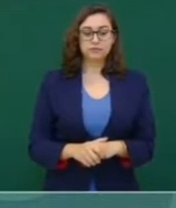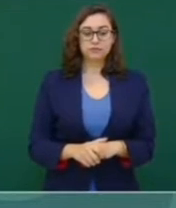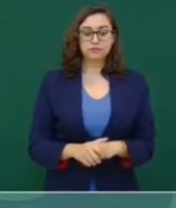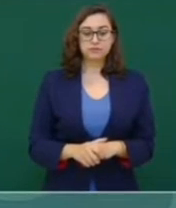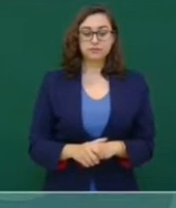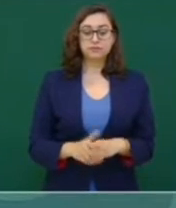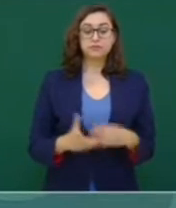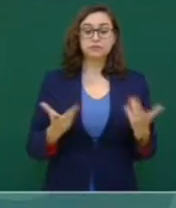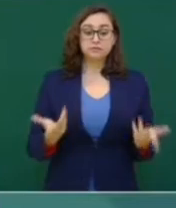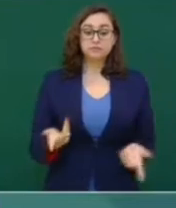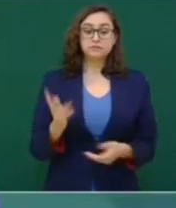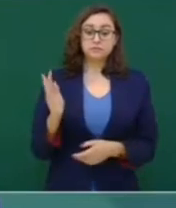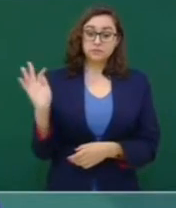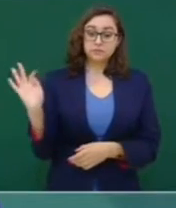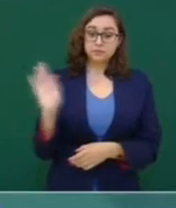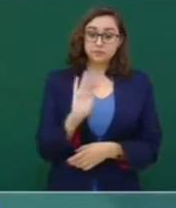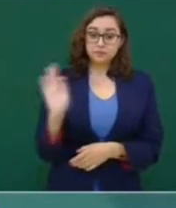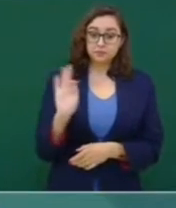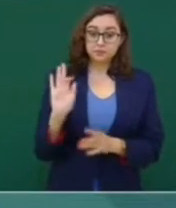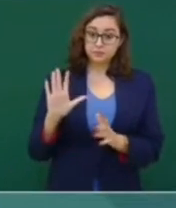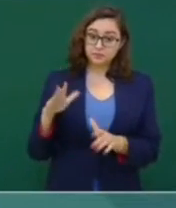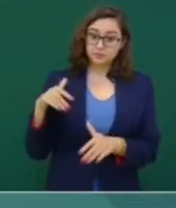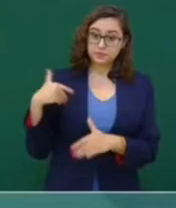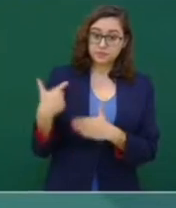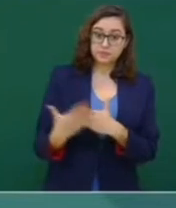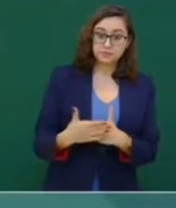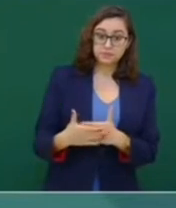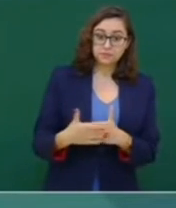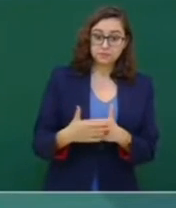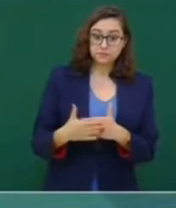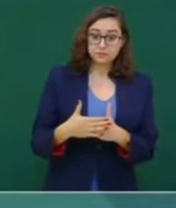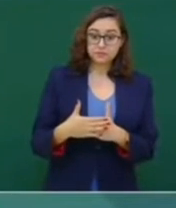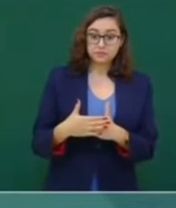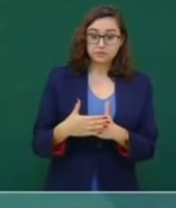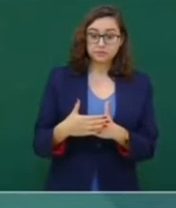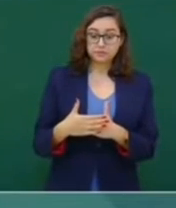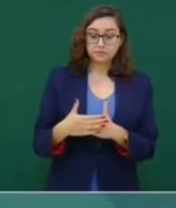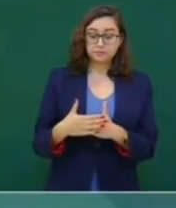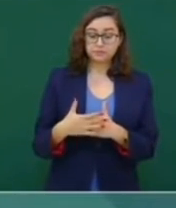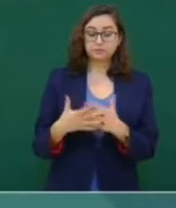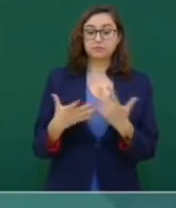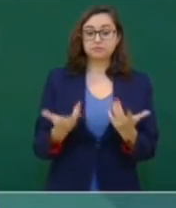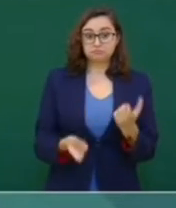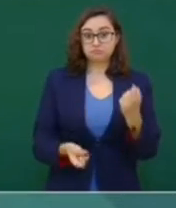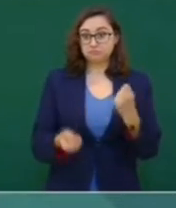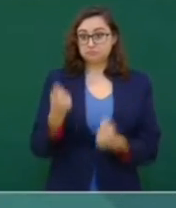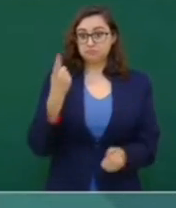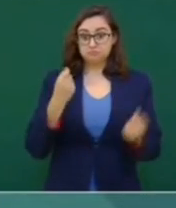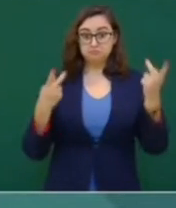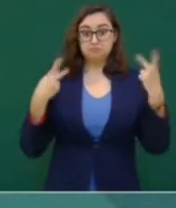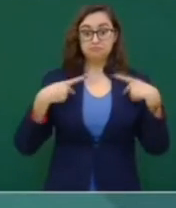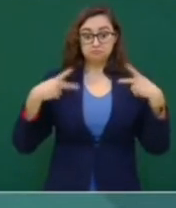van a estar y quieran de todas formas